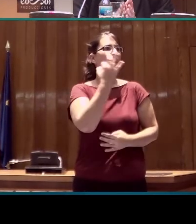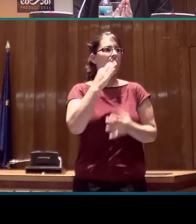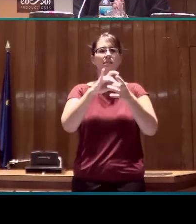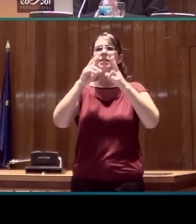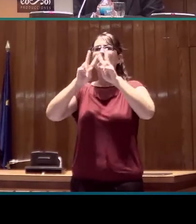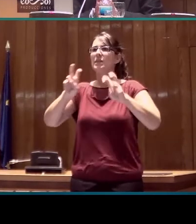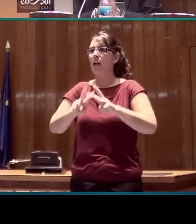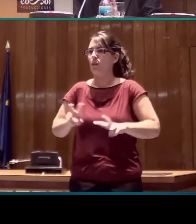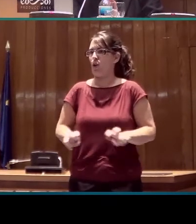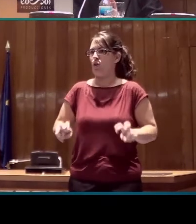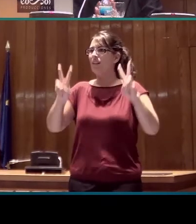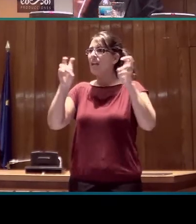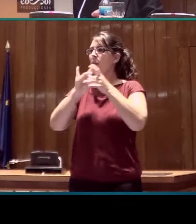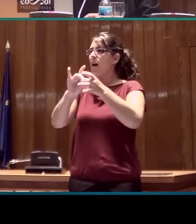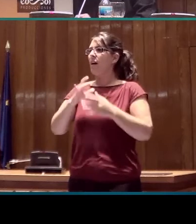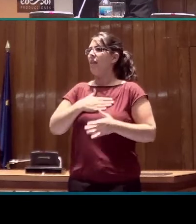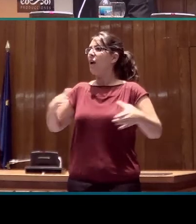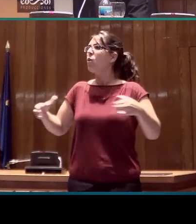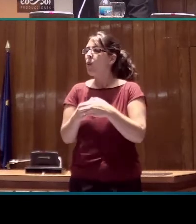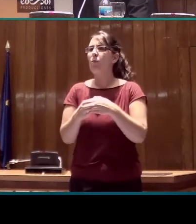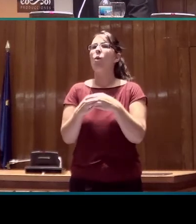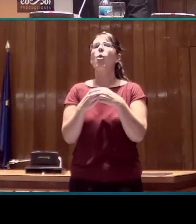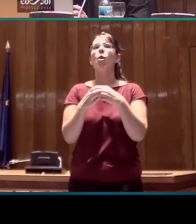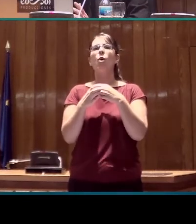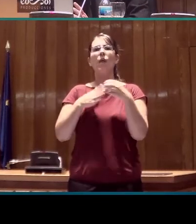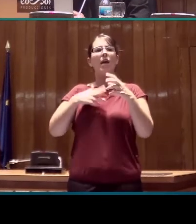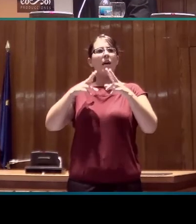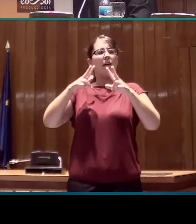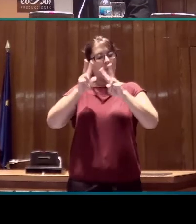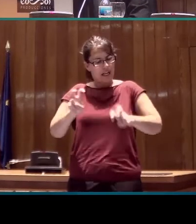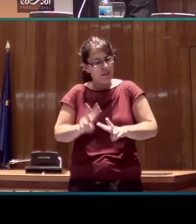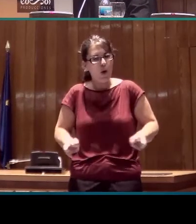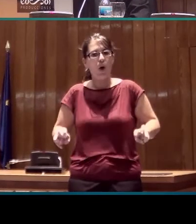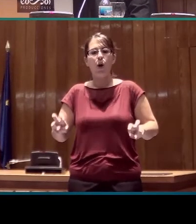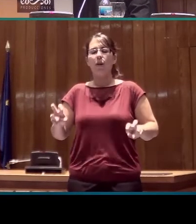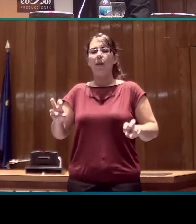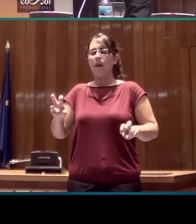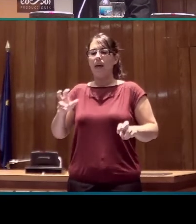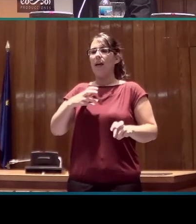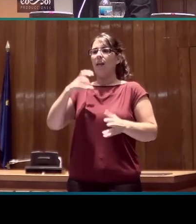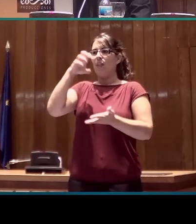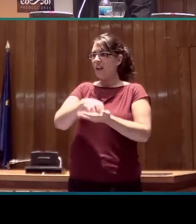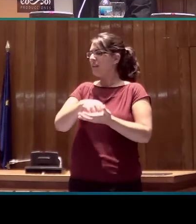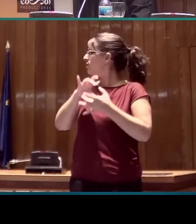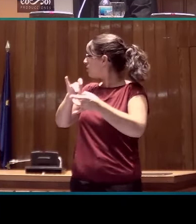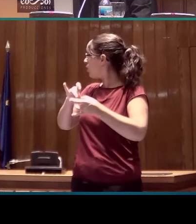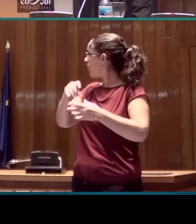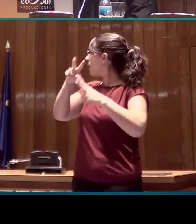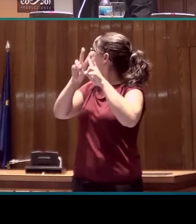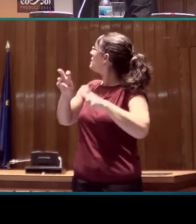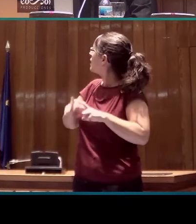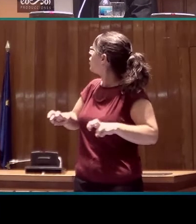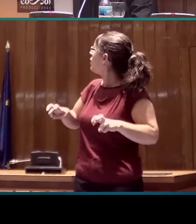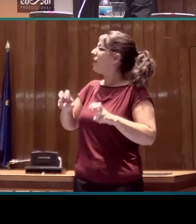investigación del grupo de investigación del Centro Transdisciplinar de Investigación en